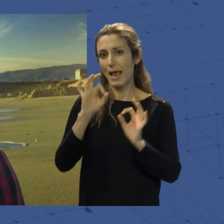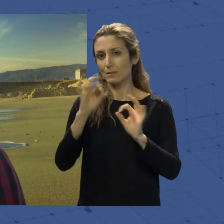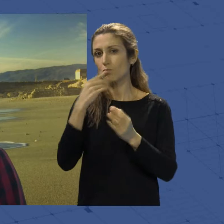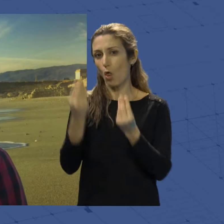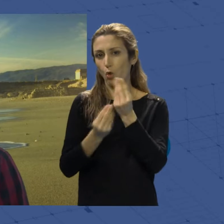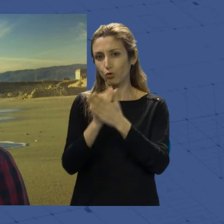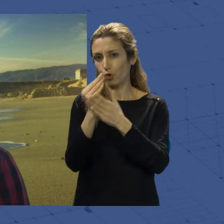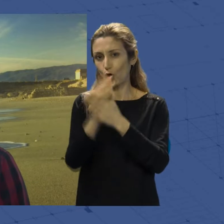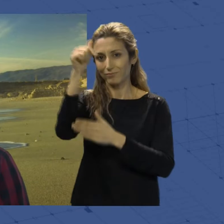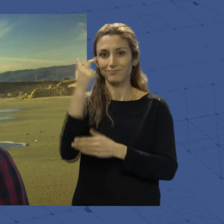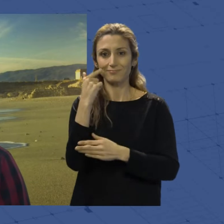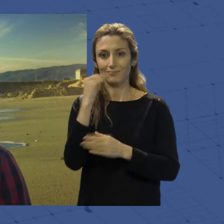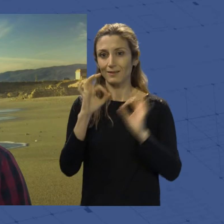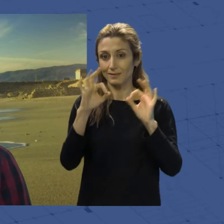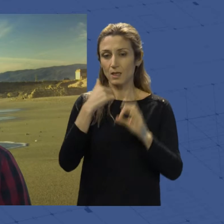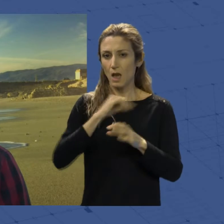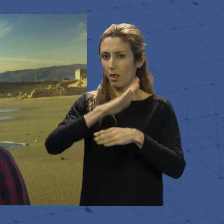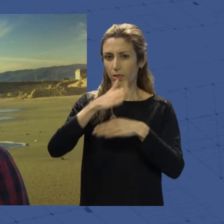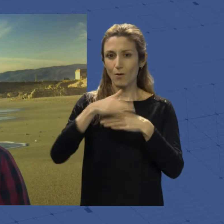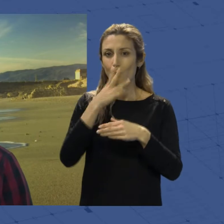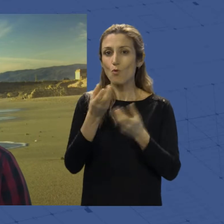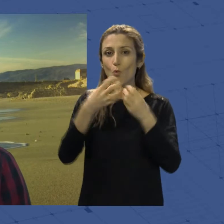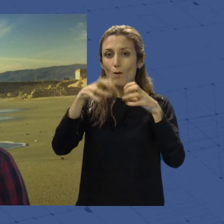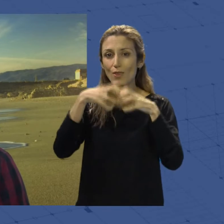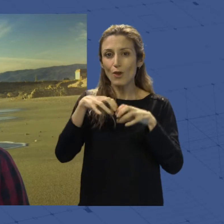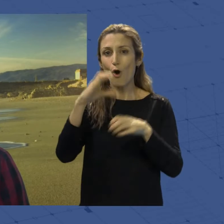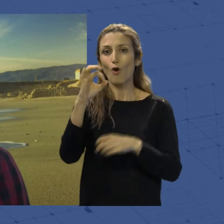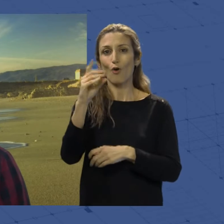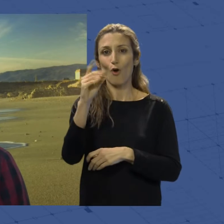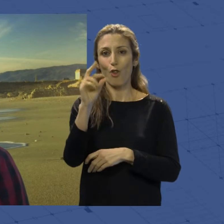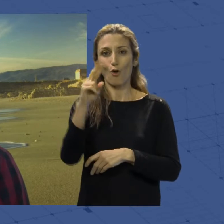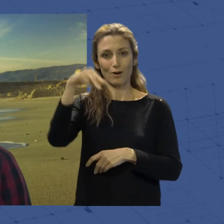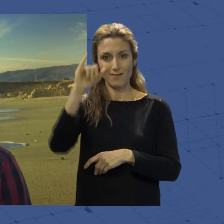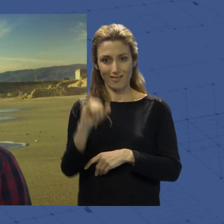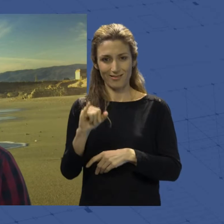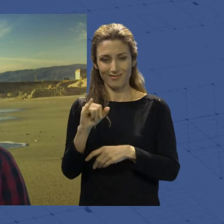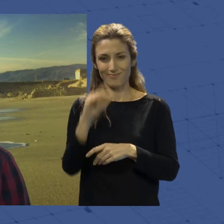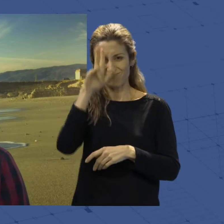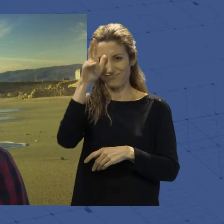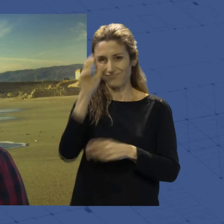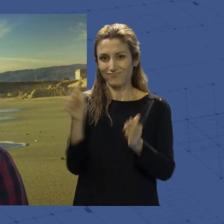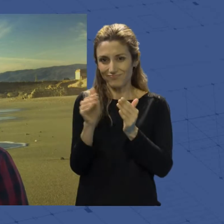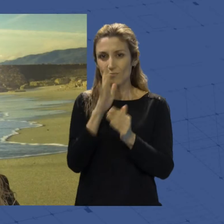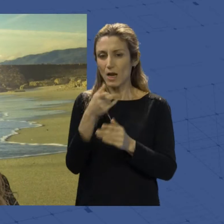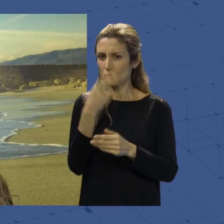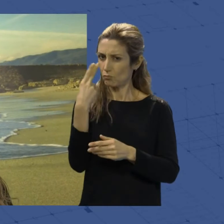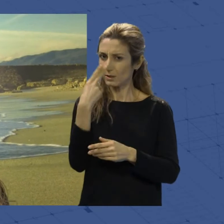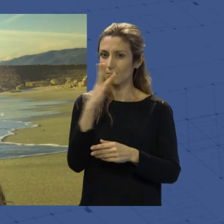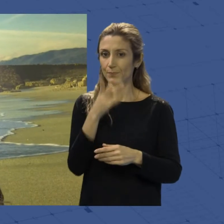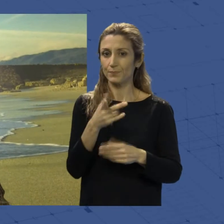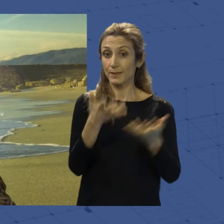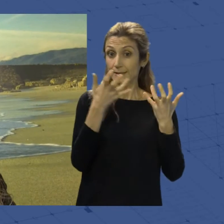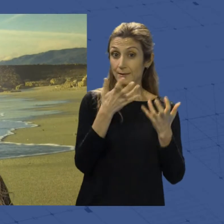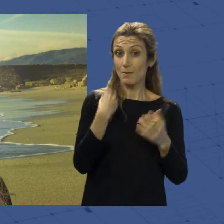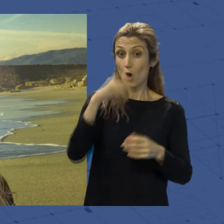Almería, y iba culminada con un huevecillo de corní, que al final mezclarlo todo, daba un toquecito con el picante bastante interesante. Hemos ganado el sol de